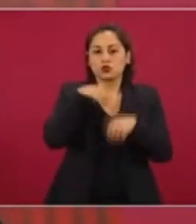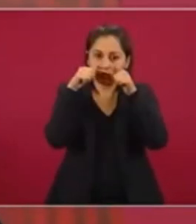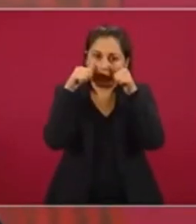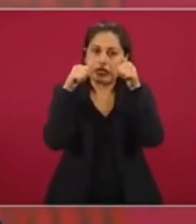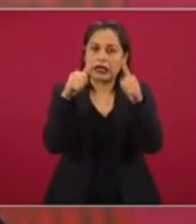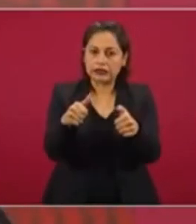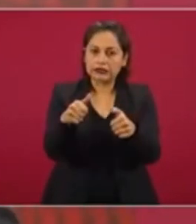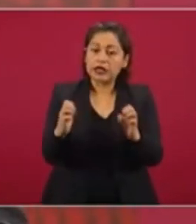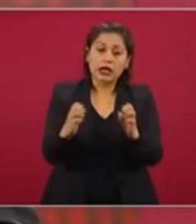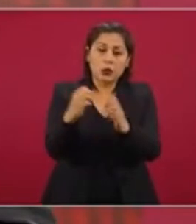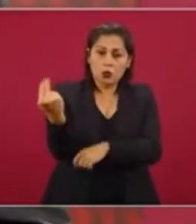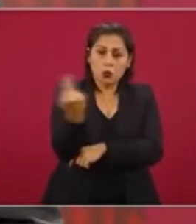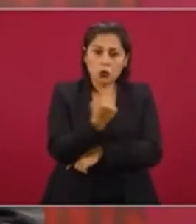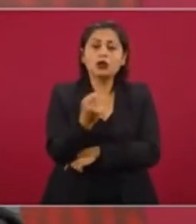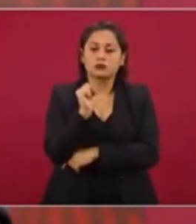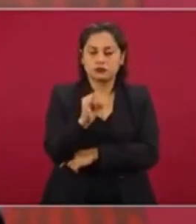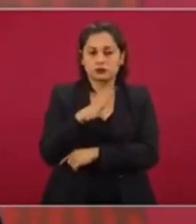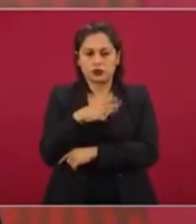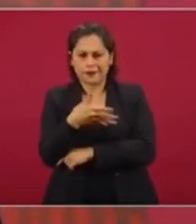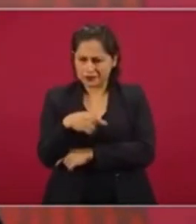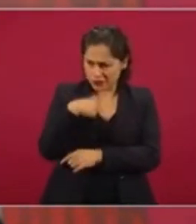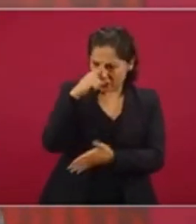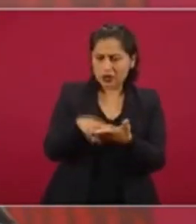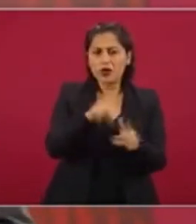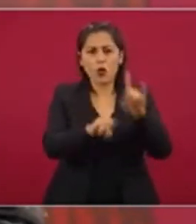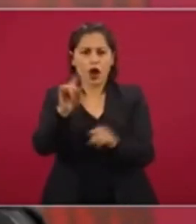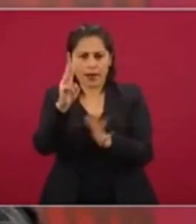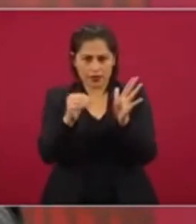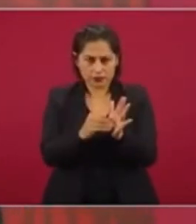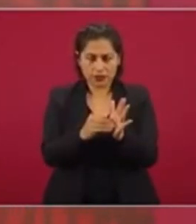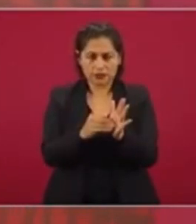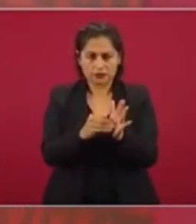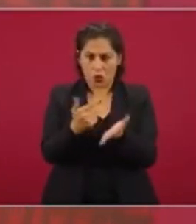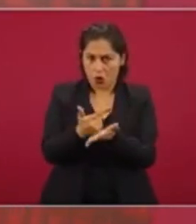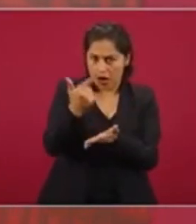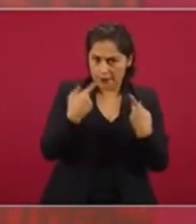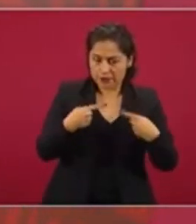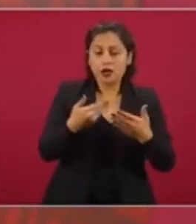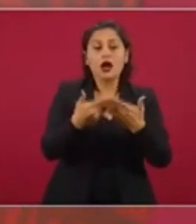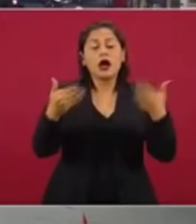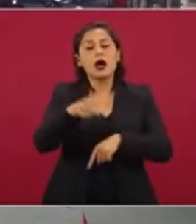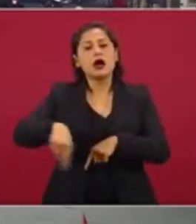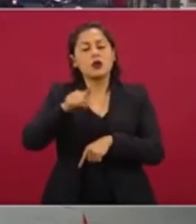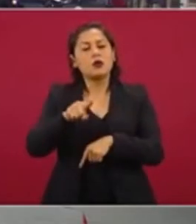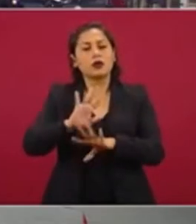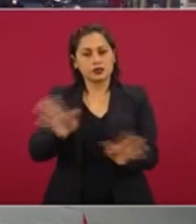emergencias, terapia intensiva, creo que como 3.000 camas, y ahora tenemos 12.000.